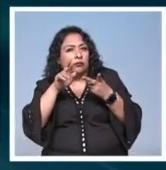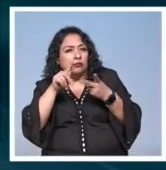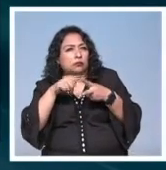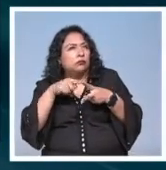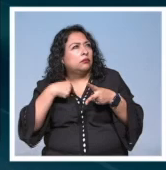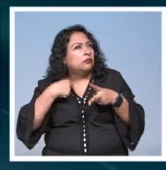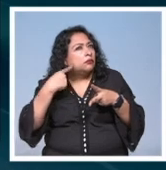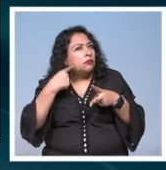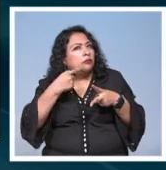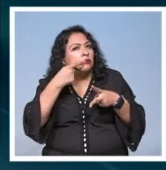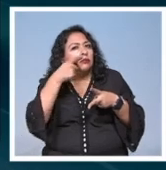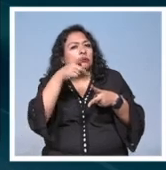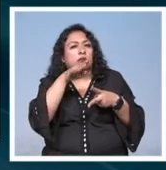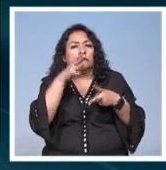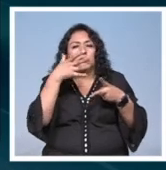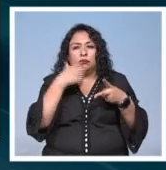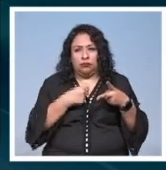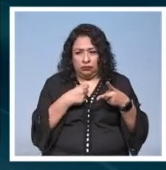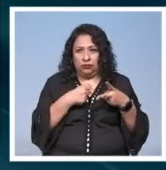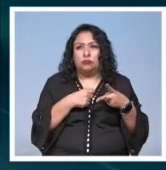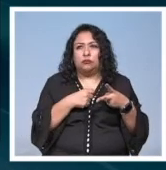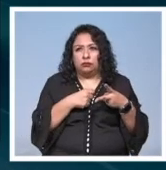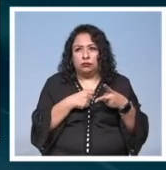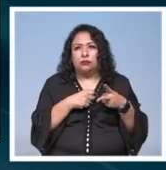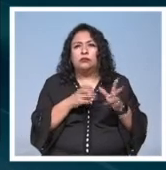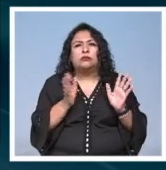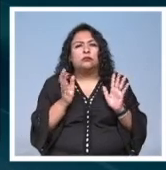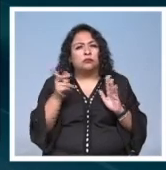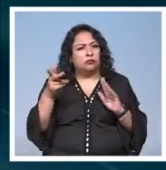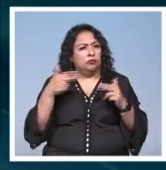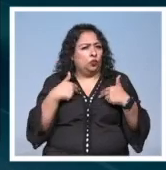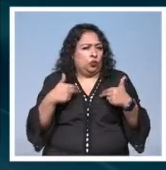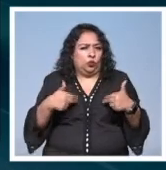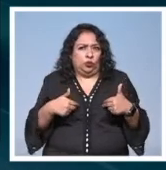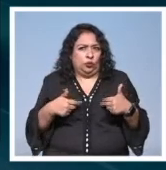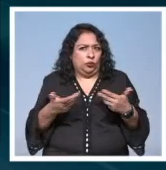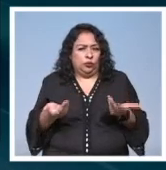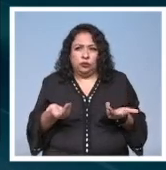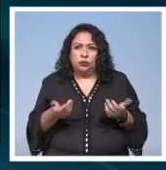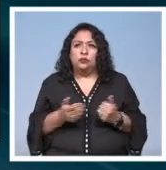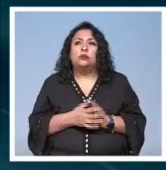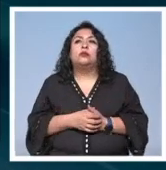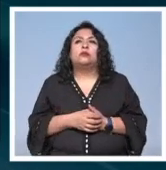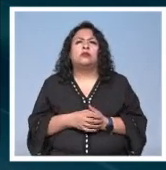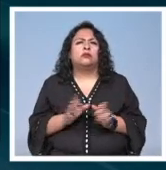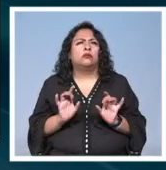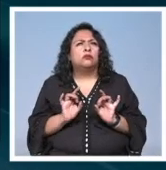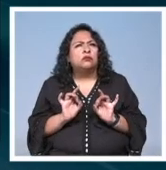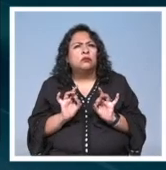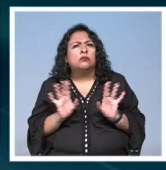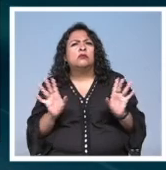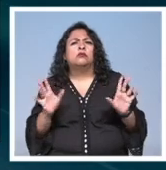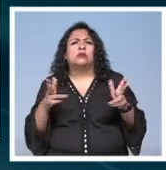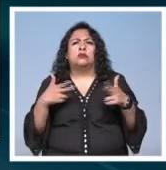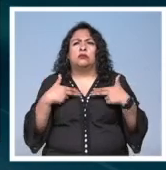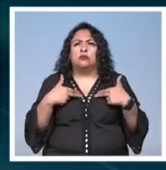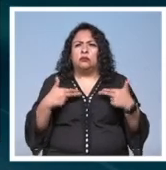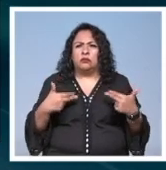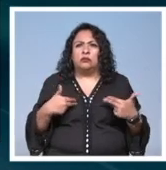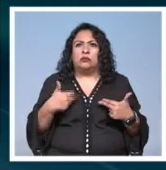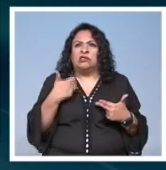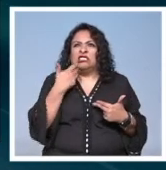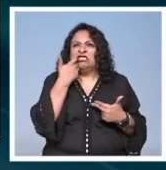escuchar hablar a maximiliano como seres humanos frágiles como seres humanos